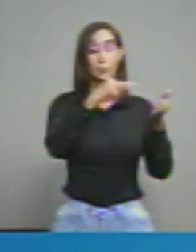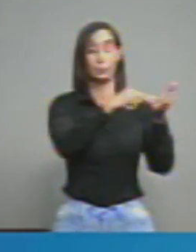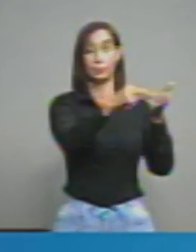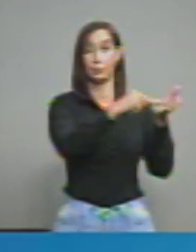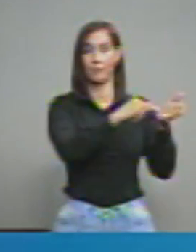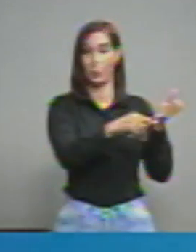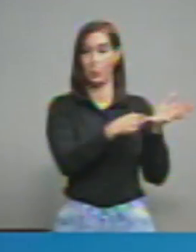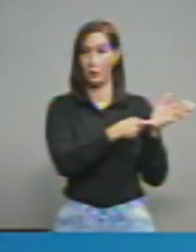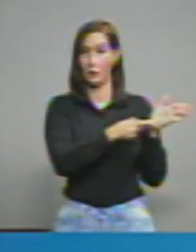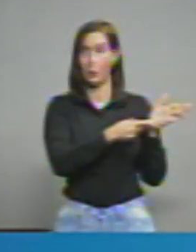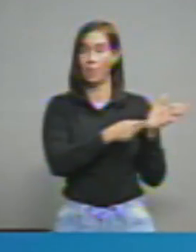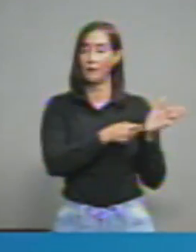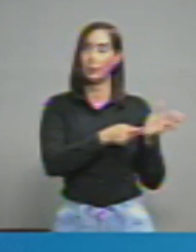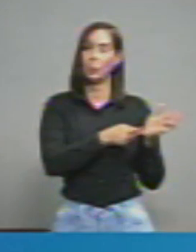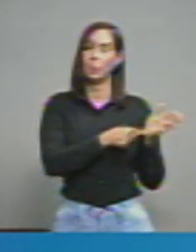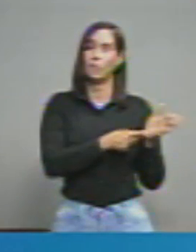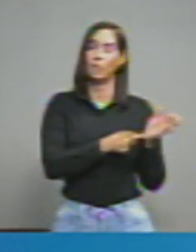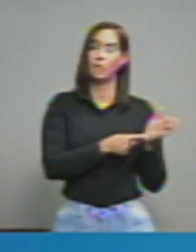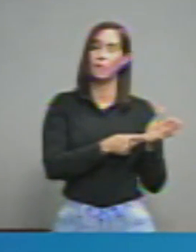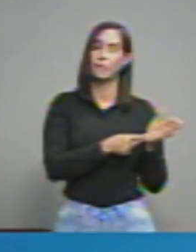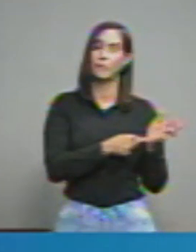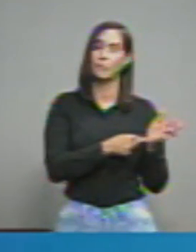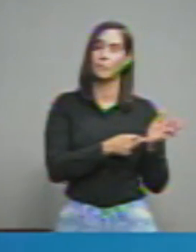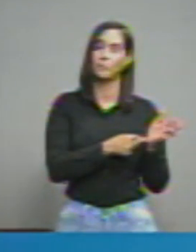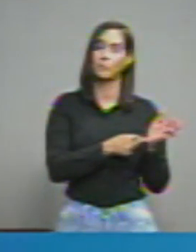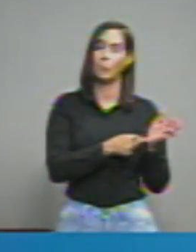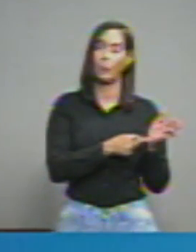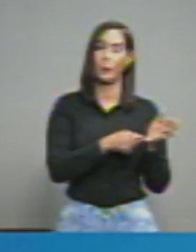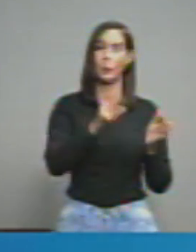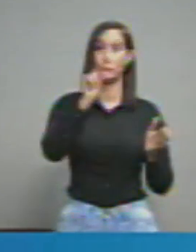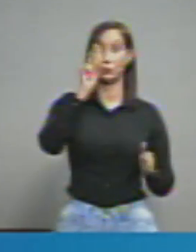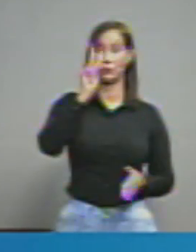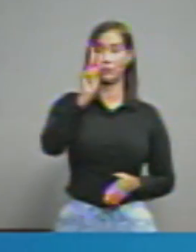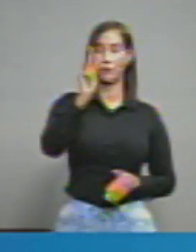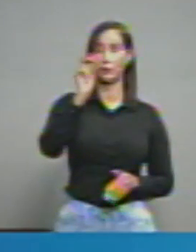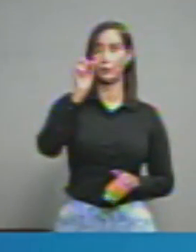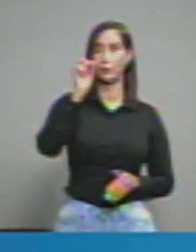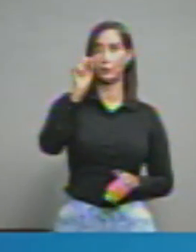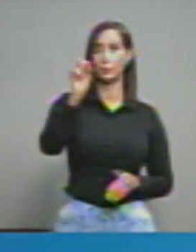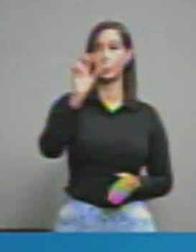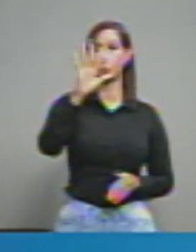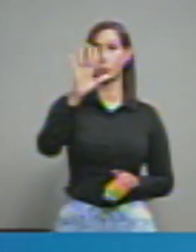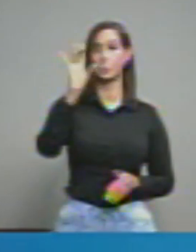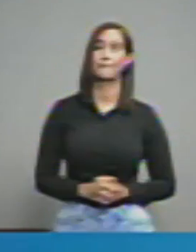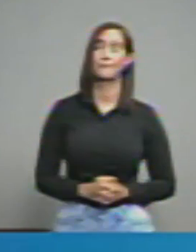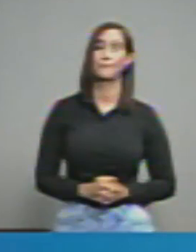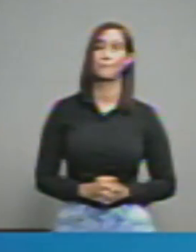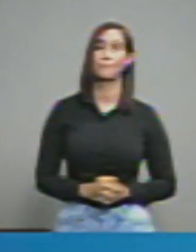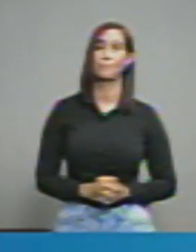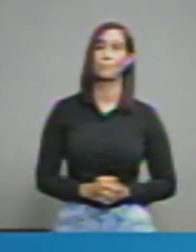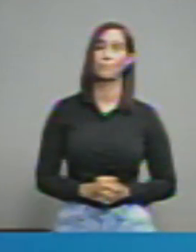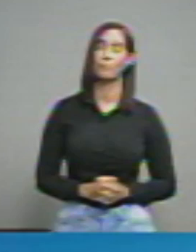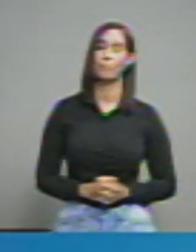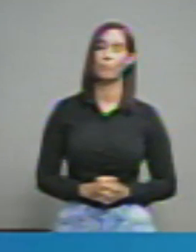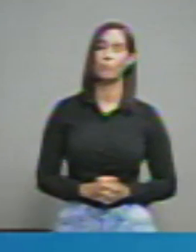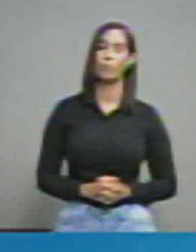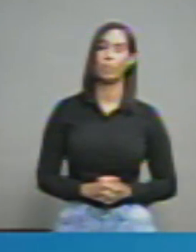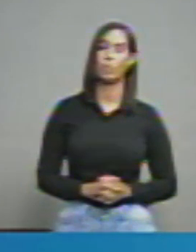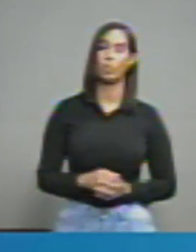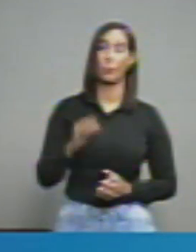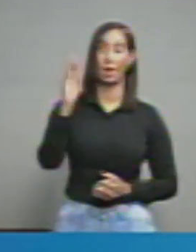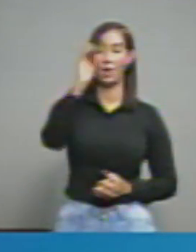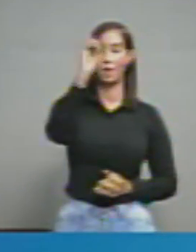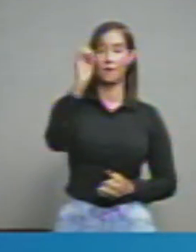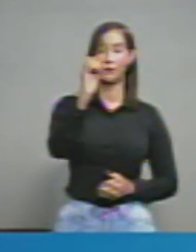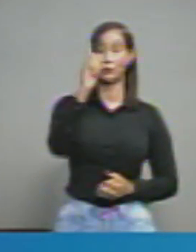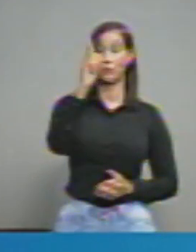que se hizo que se sitúa en 2.58 por millón de habitantes la tasa